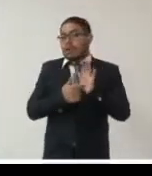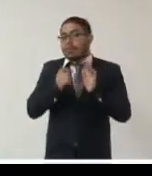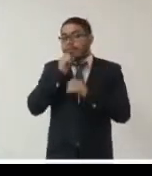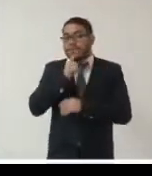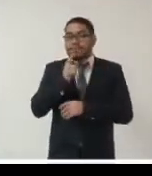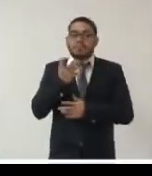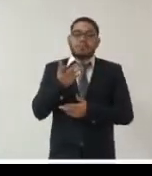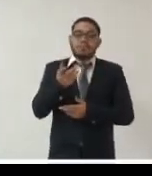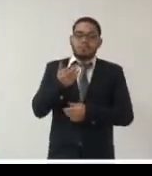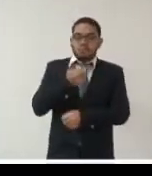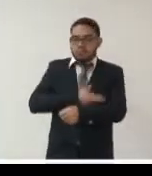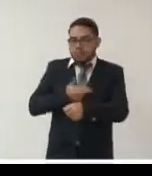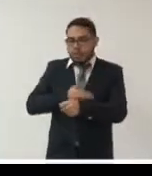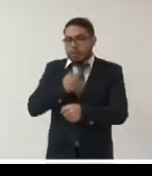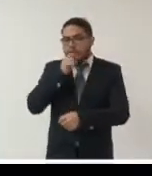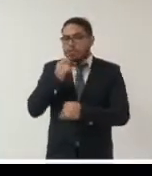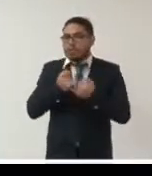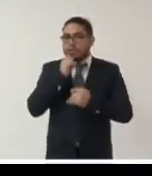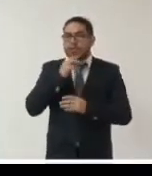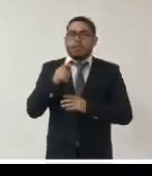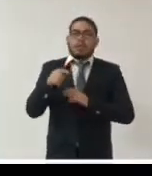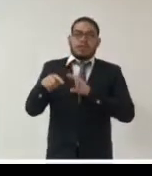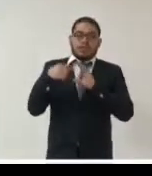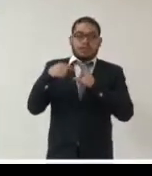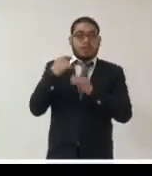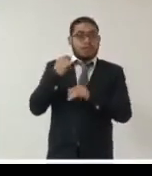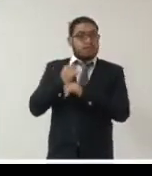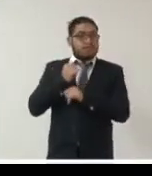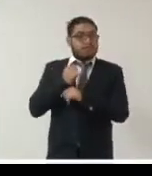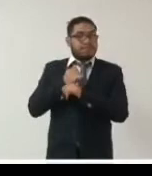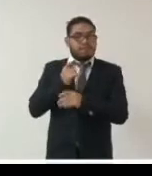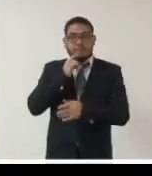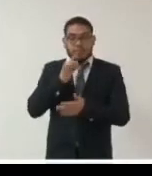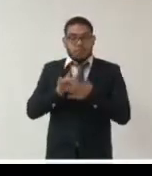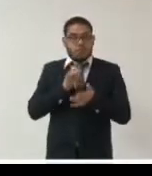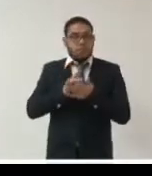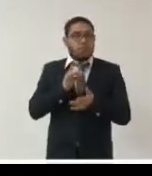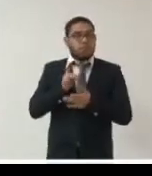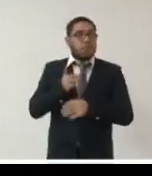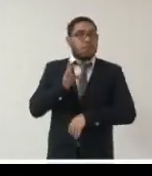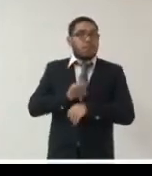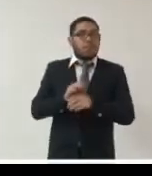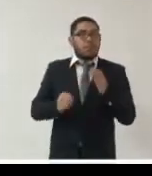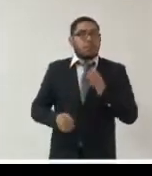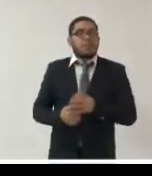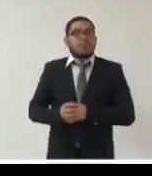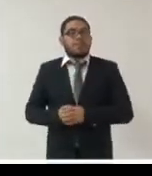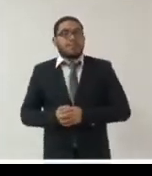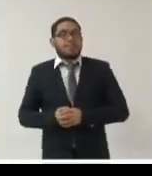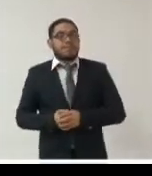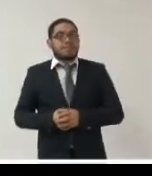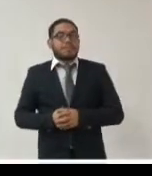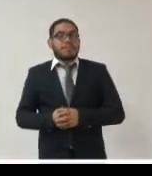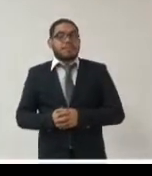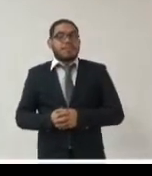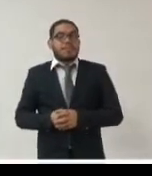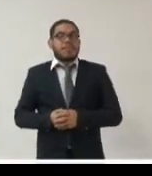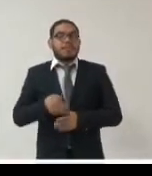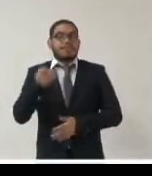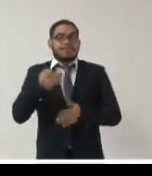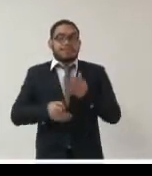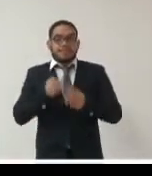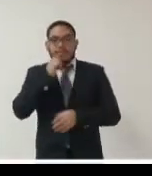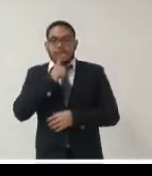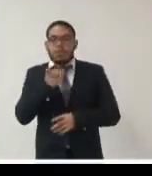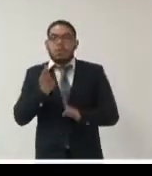de gestión este electrónica que nos permita que permita este sobre todo la cadena